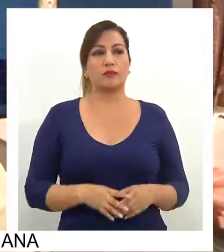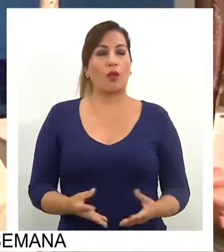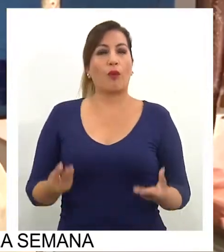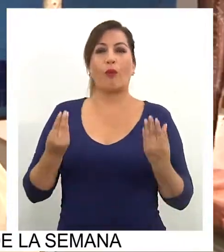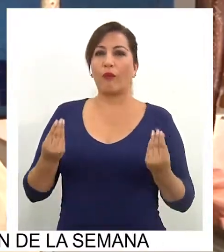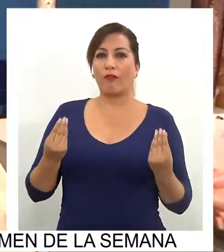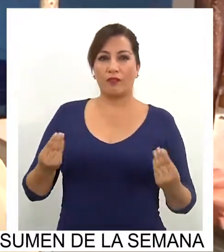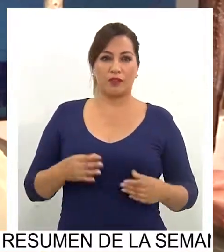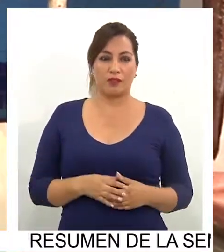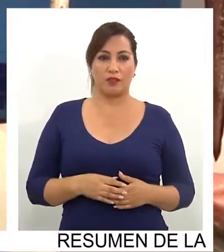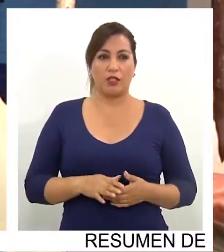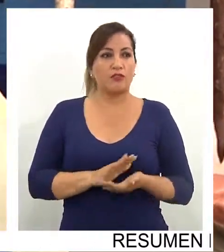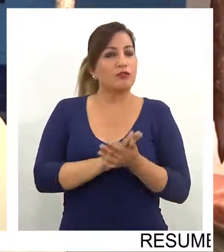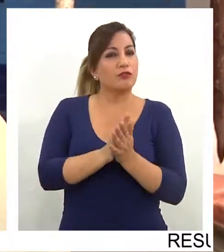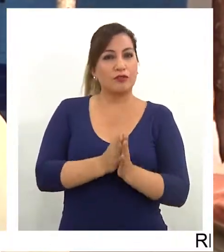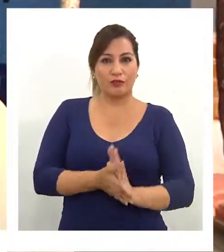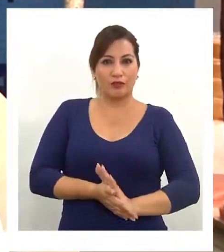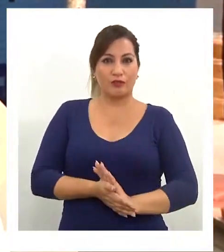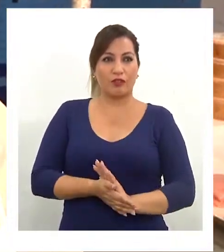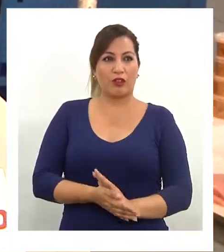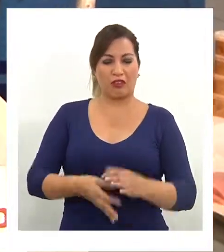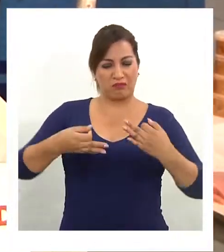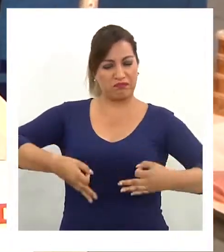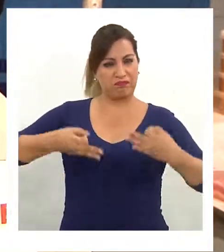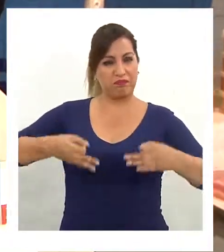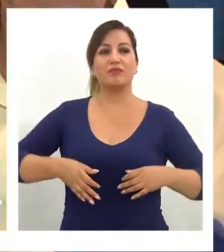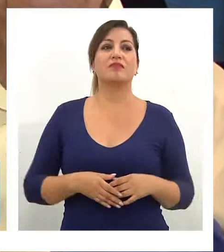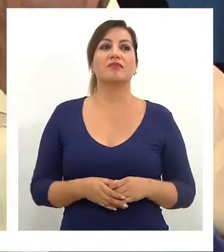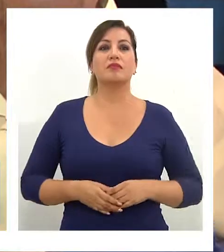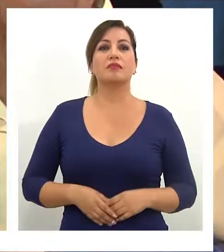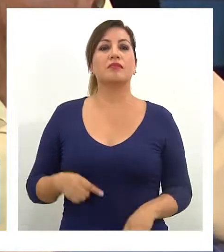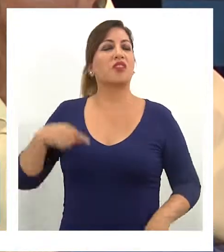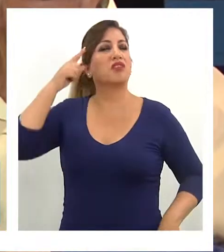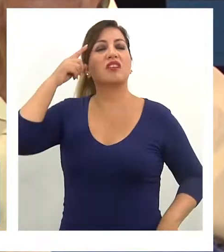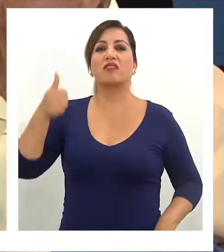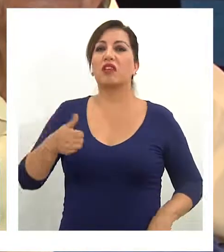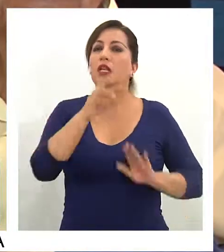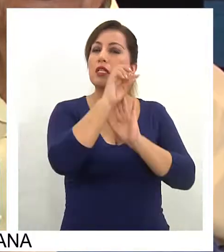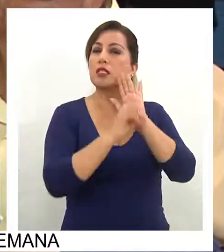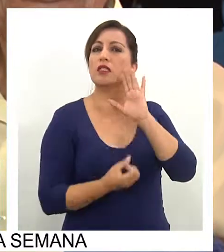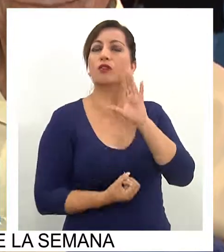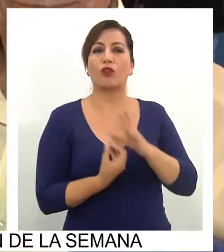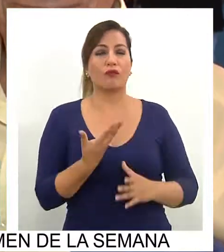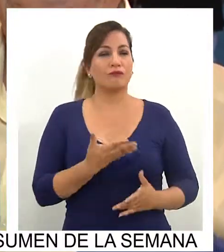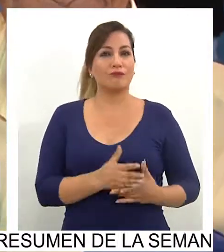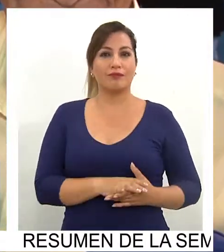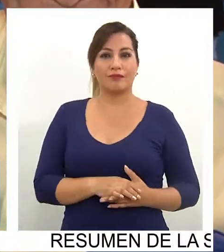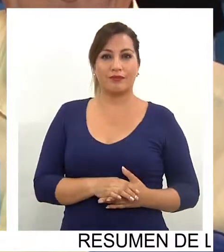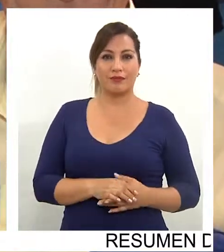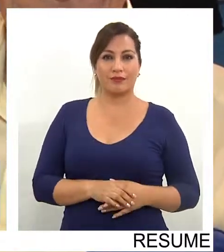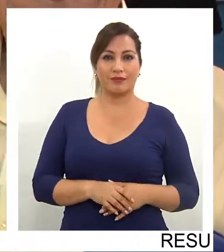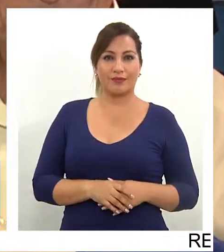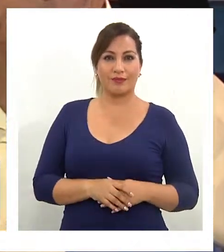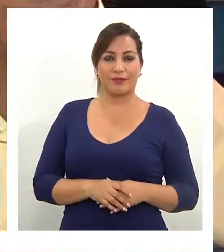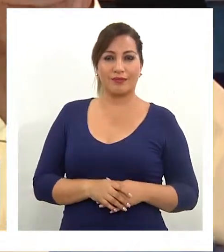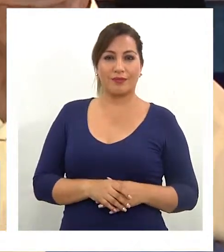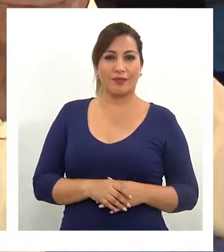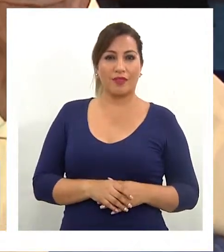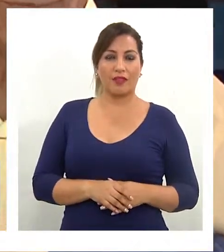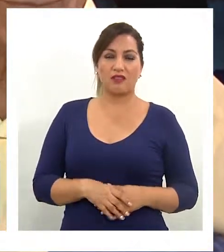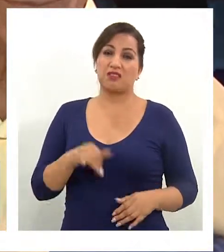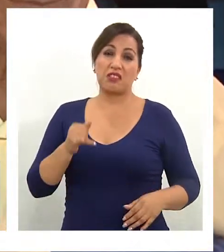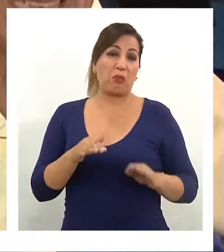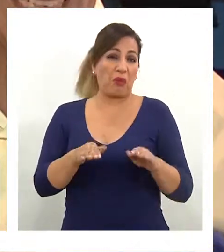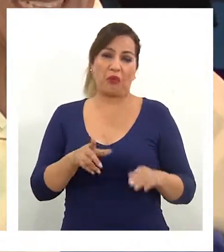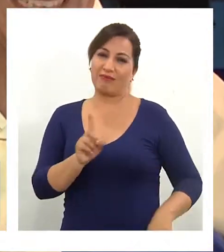Muy bueno, excelente. Todo corresponde para la gente. Está bien, recetas nuevas, todo, bueno, no